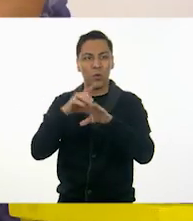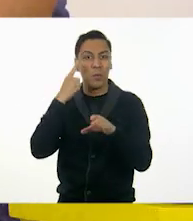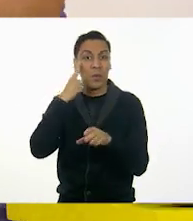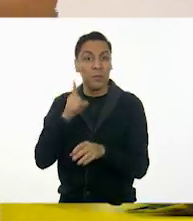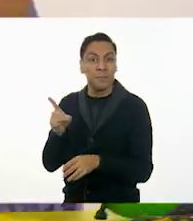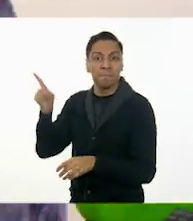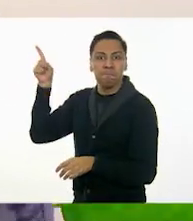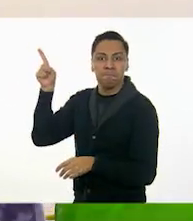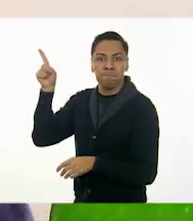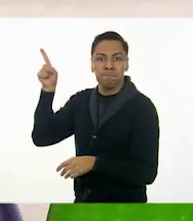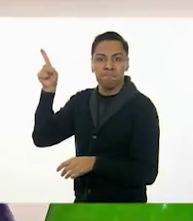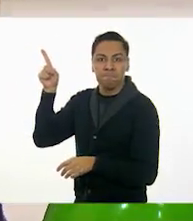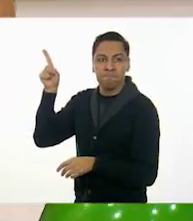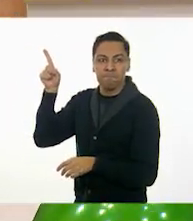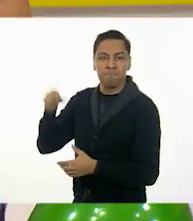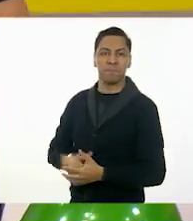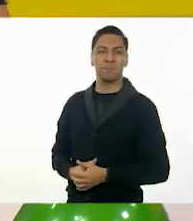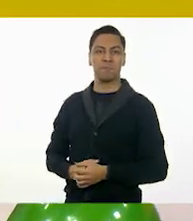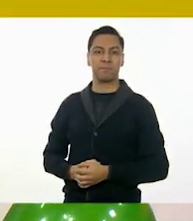lo vamos a acomodar así.